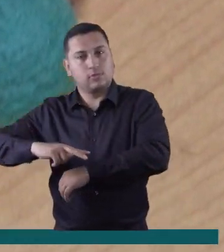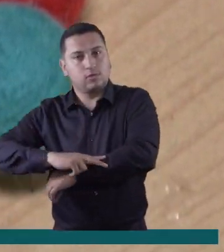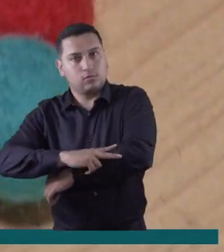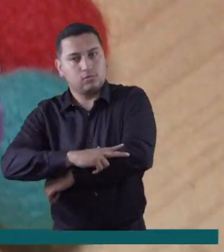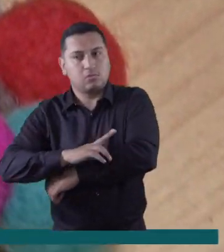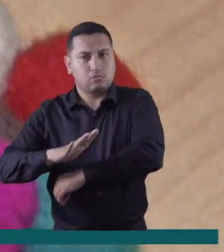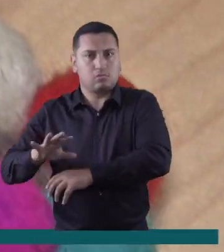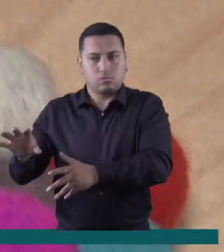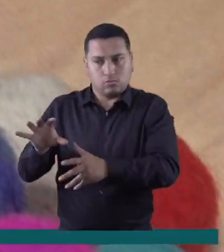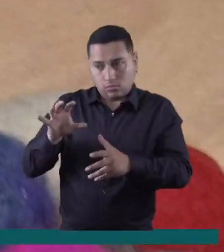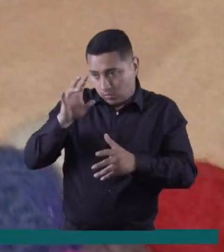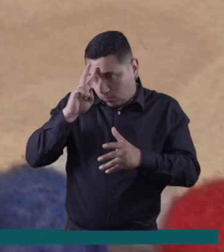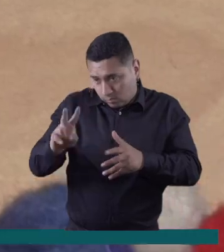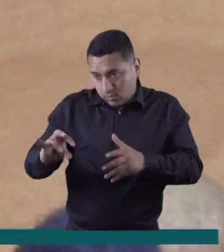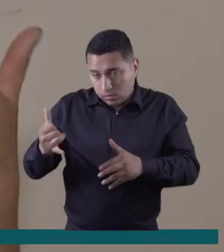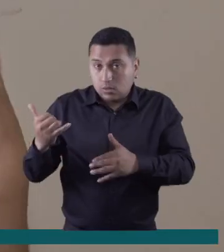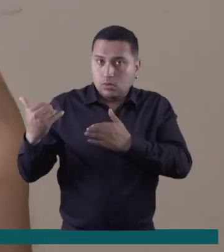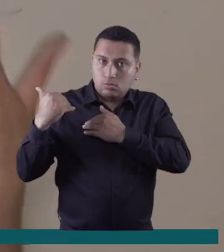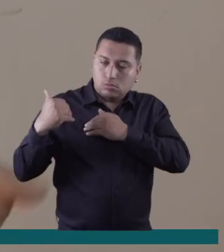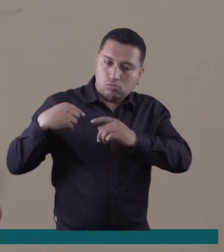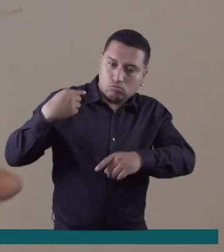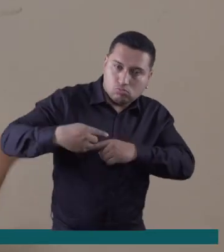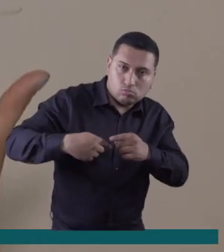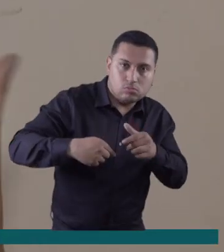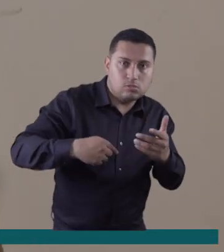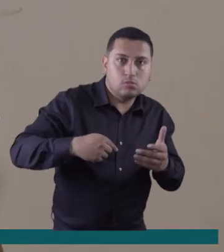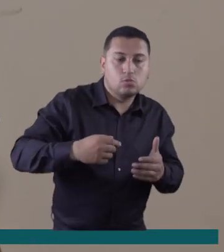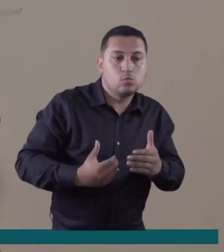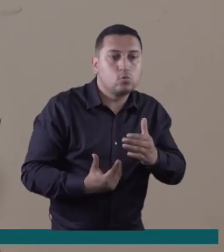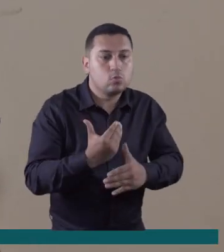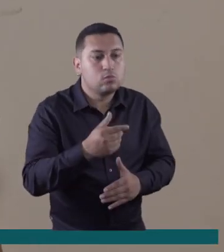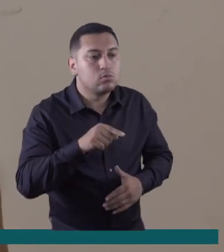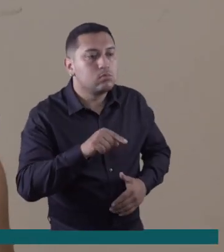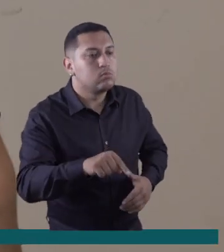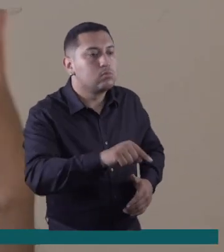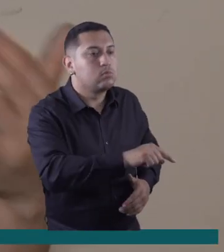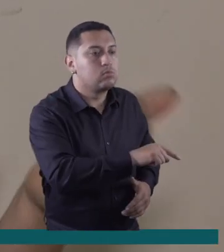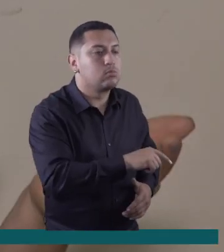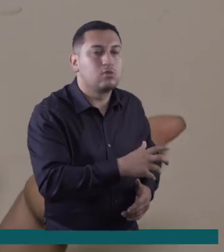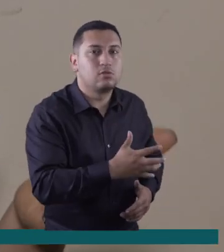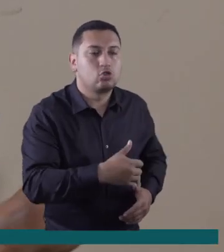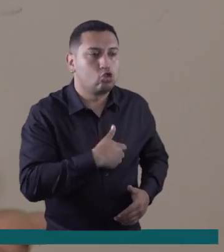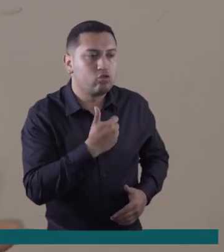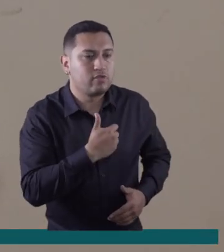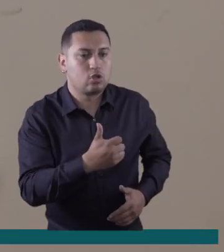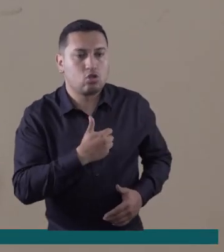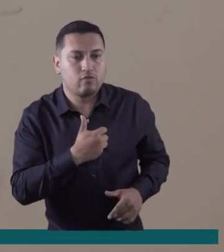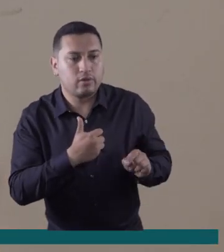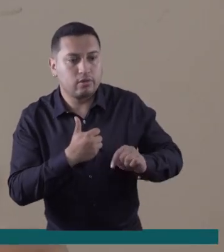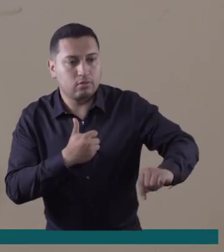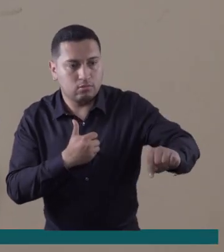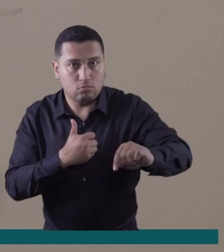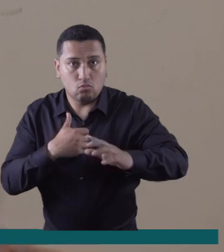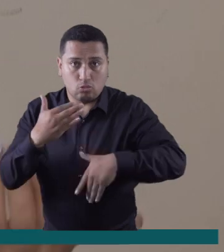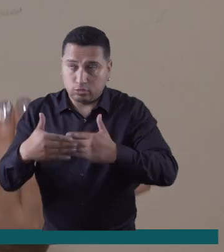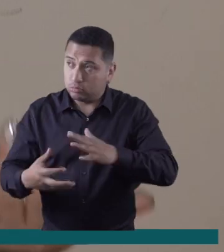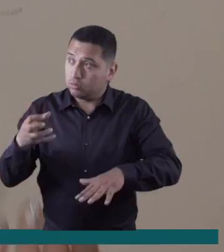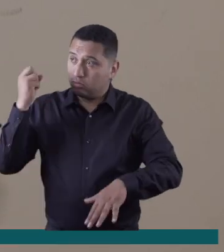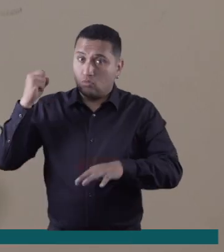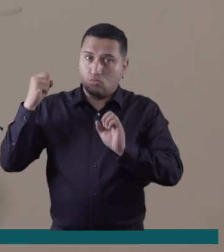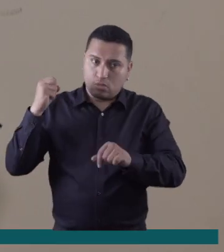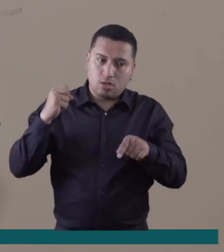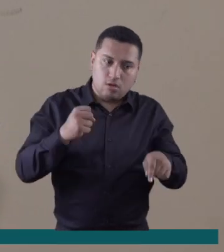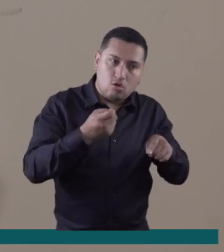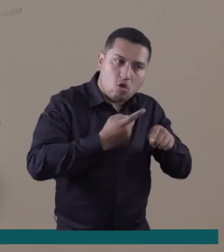es continuar con ese legado y mostrarle a las nuevas generaciones que con un proceso ancestral, con un